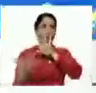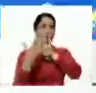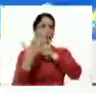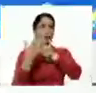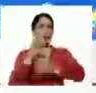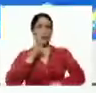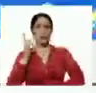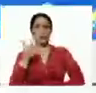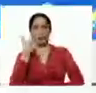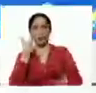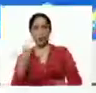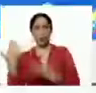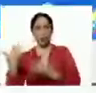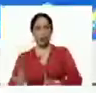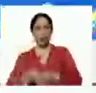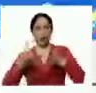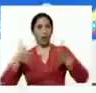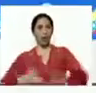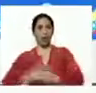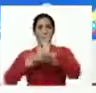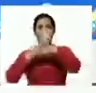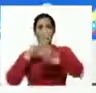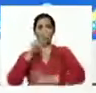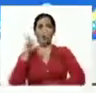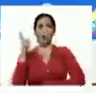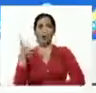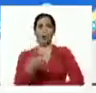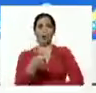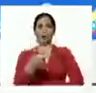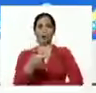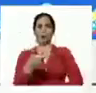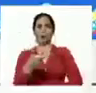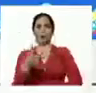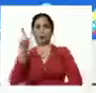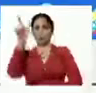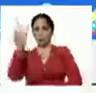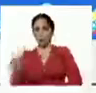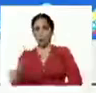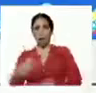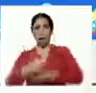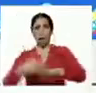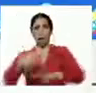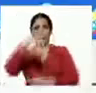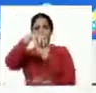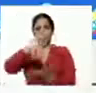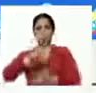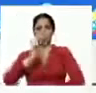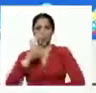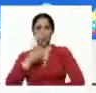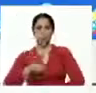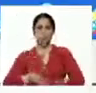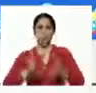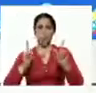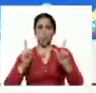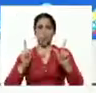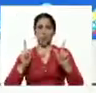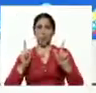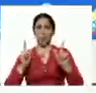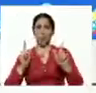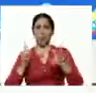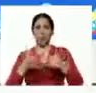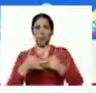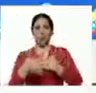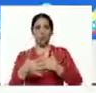allá está el gran líder del Guarico José Vázquez en la activación de los silos para